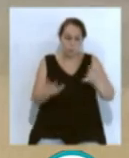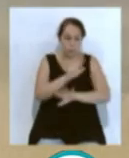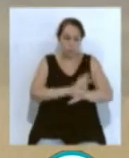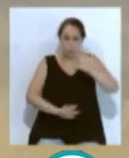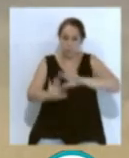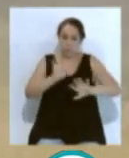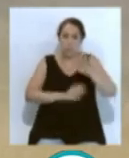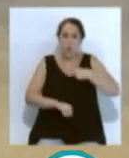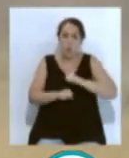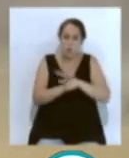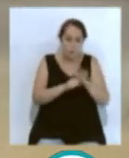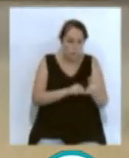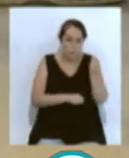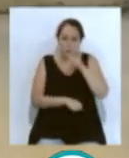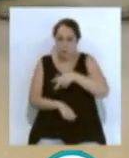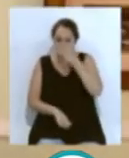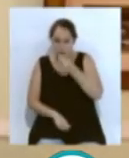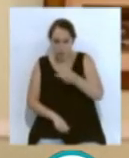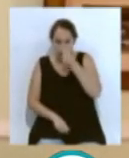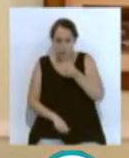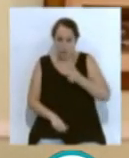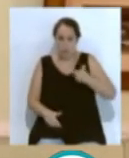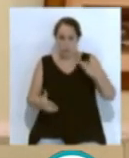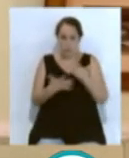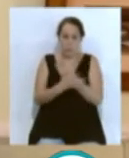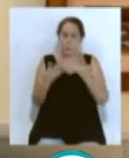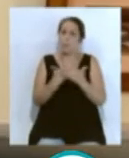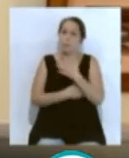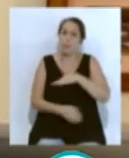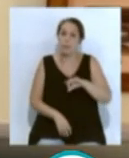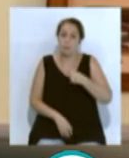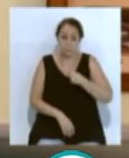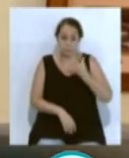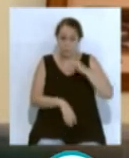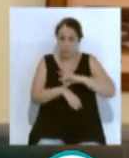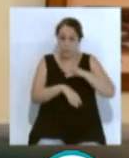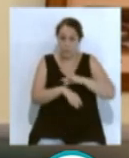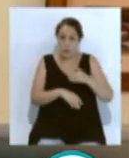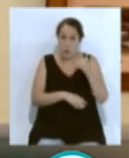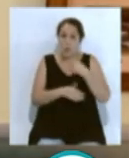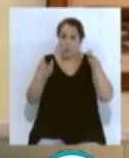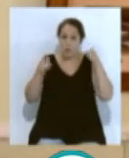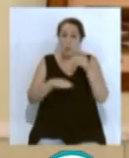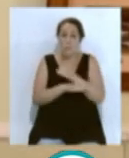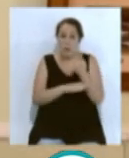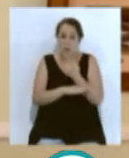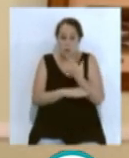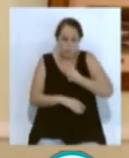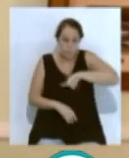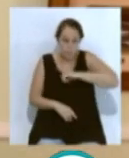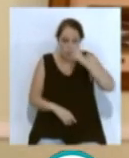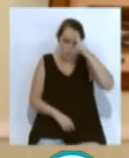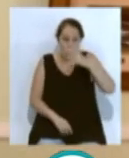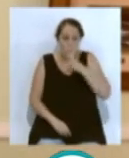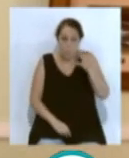de COVID-19 con los de catarros y gripe. Los pediatras de atención primaria estamos preocupados porque es más que previsible